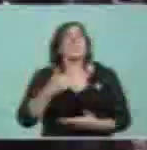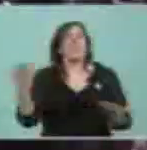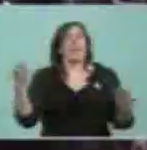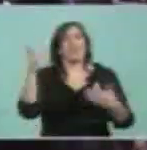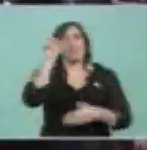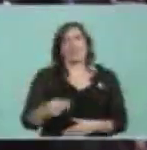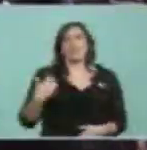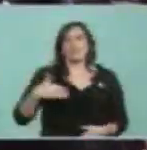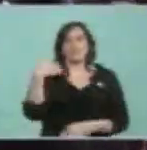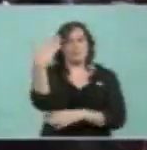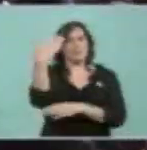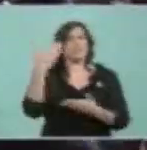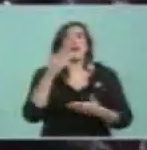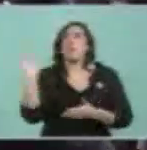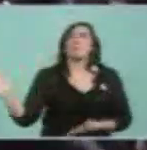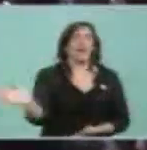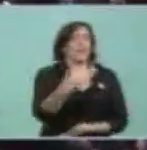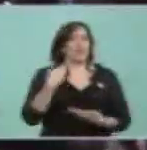de la patria para todos.